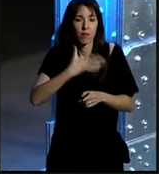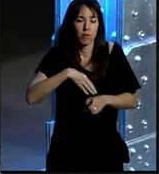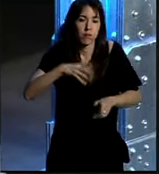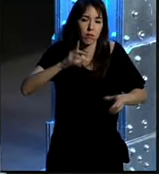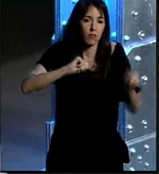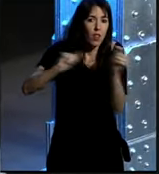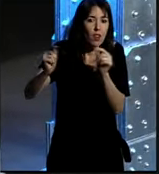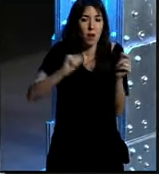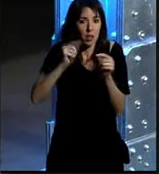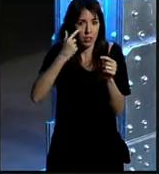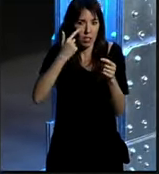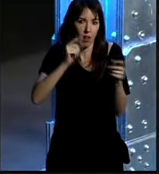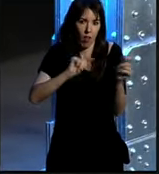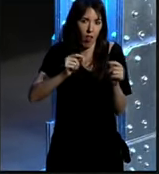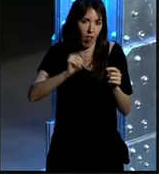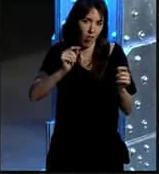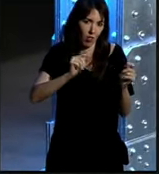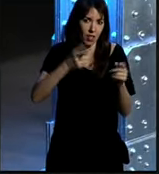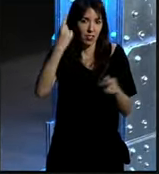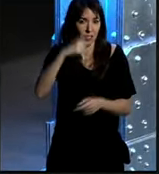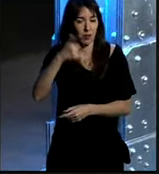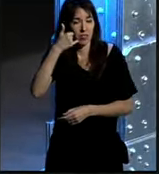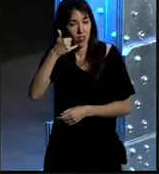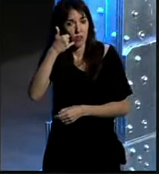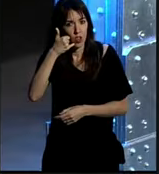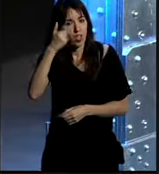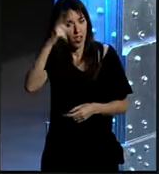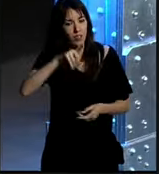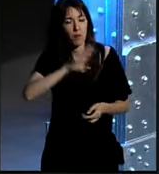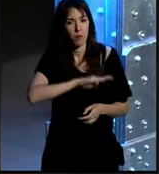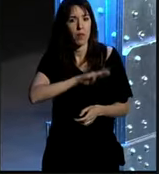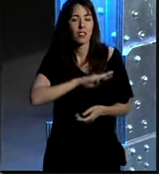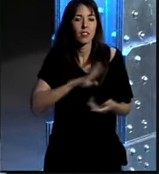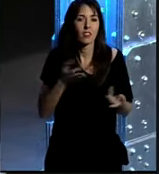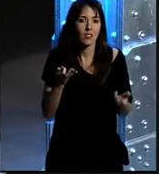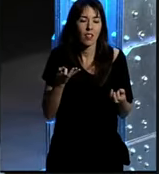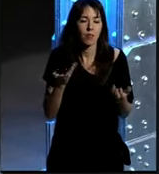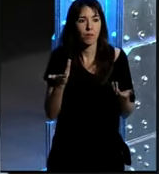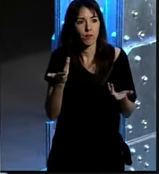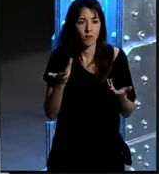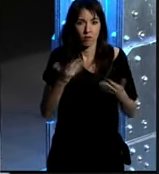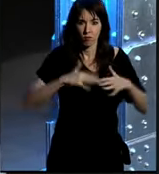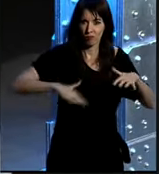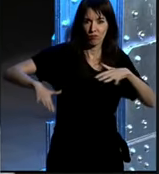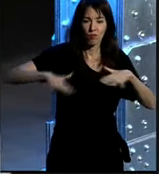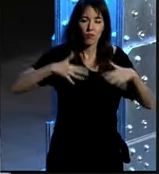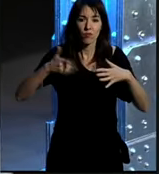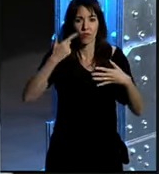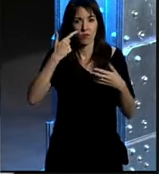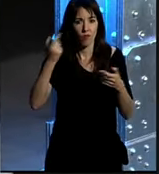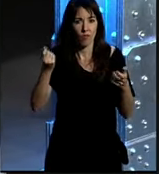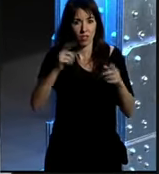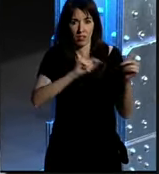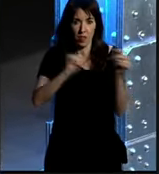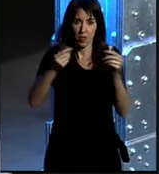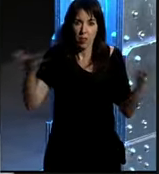podríamos debatir largo y tendido sabéis que Telefónica además es bastante bastante activa en promover